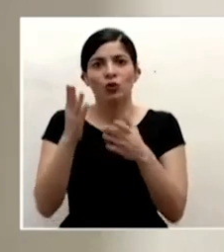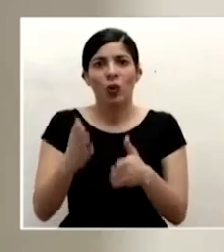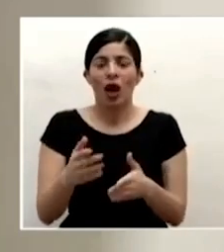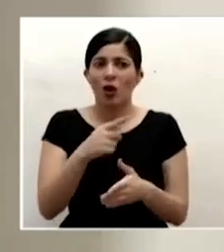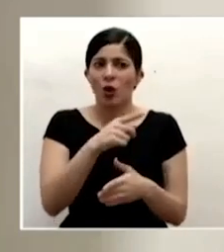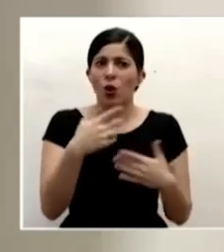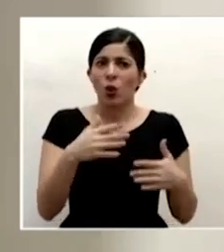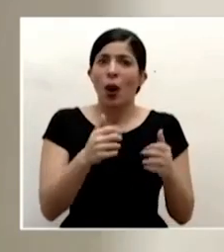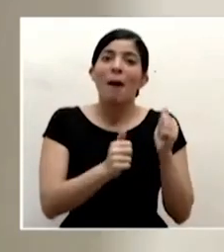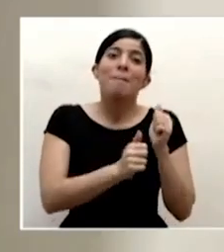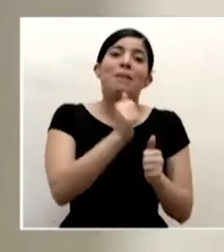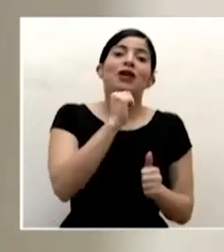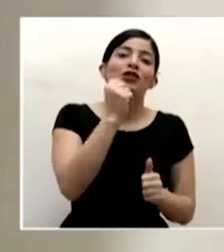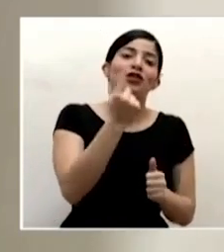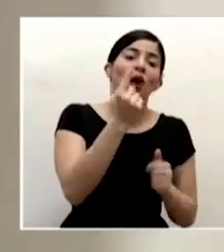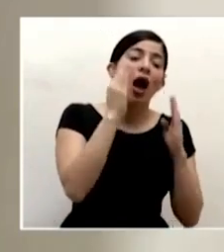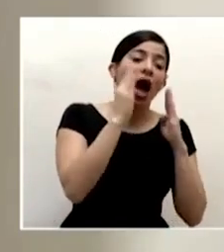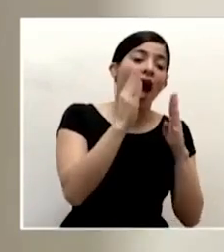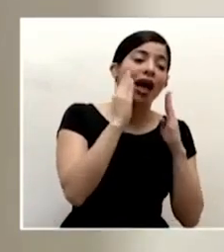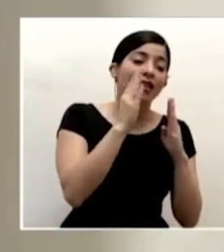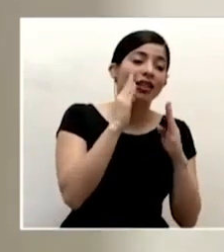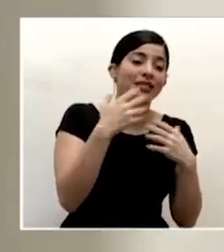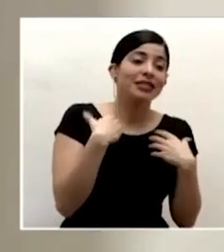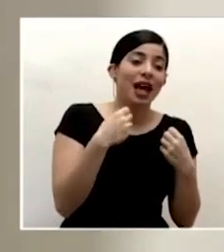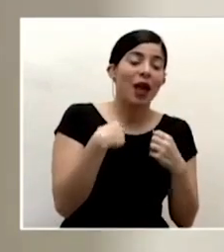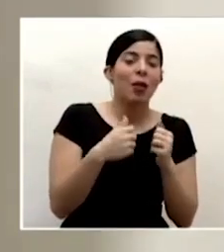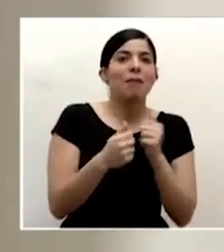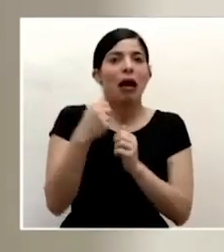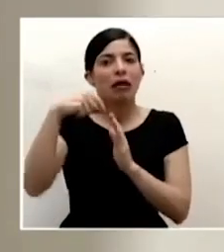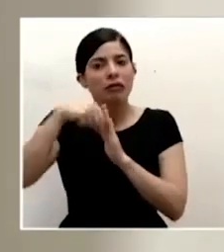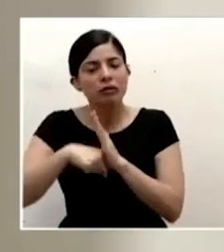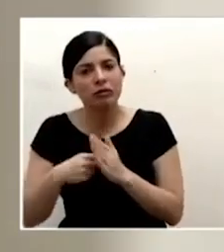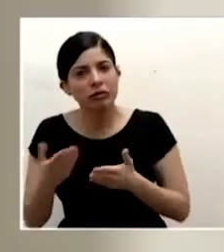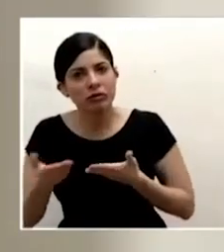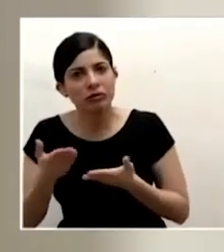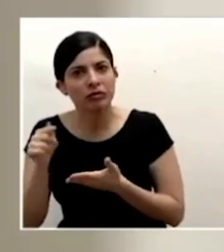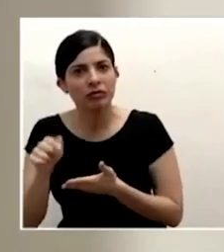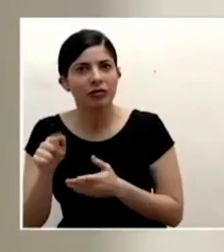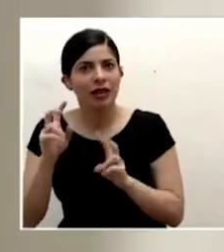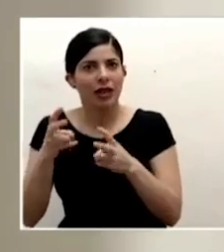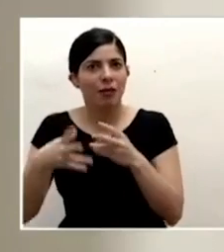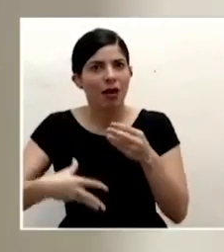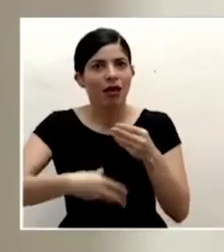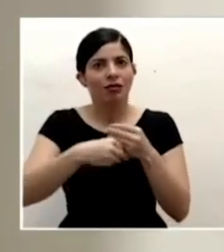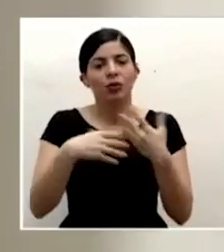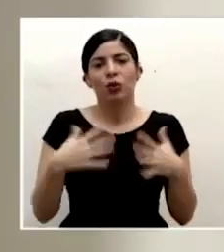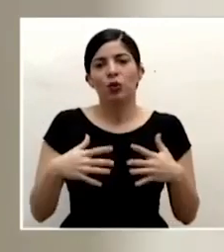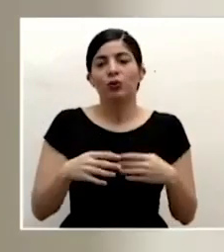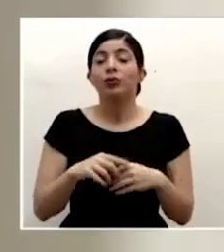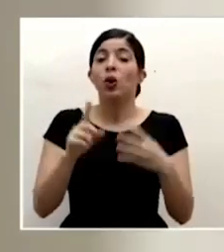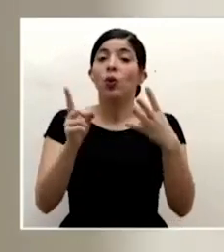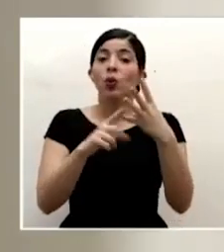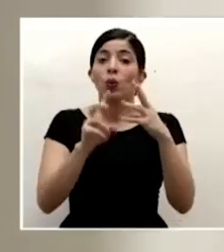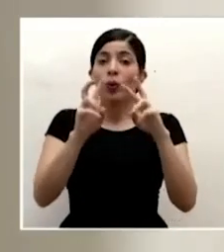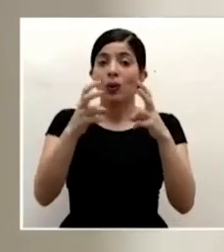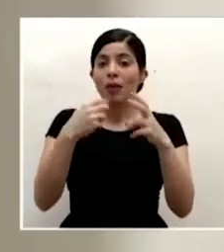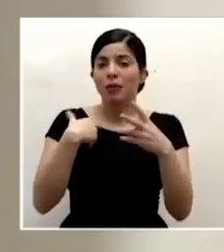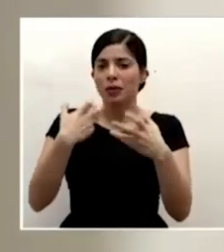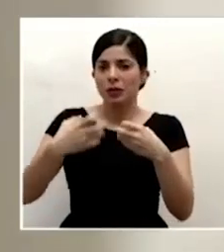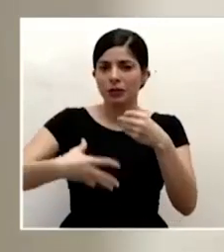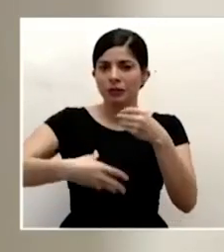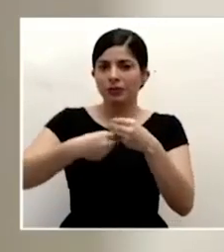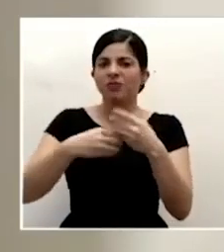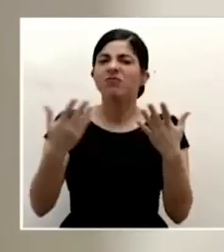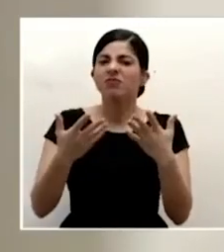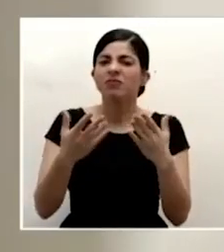directa de su salud el cuarto tema que quisiera abordar es una felicitación